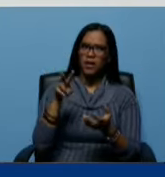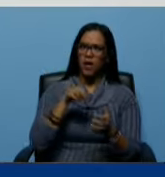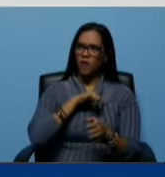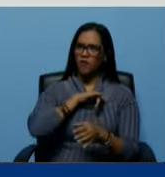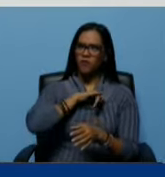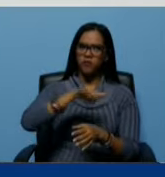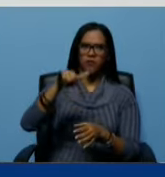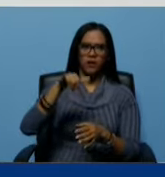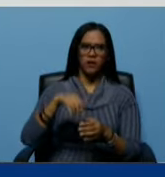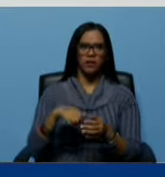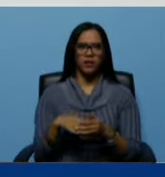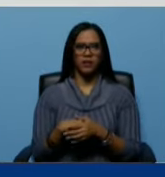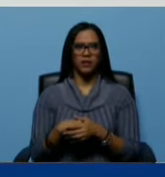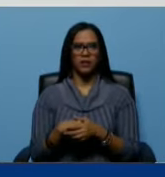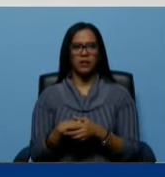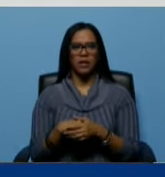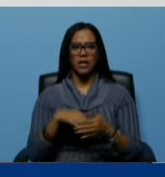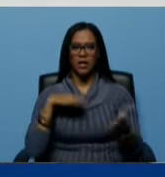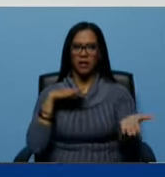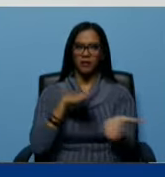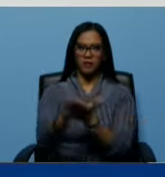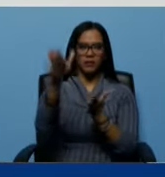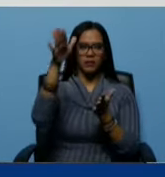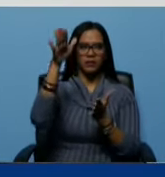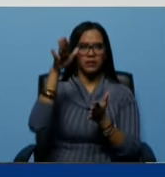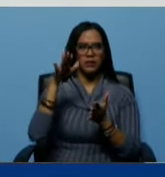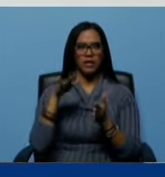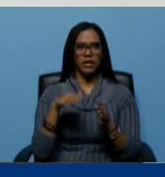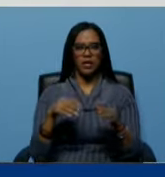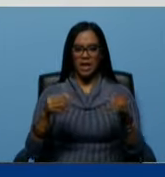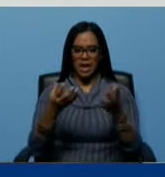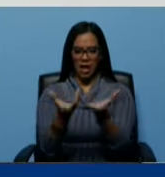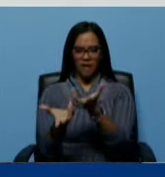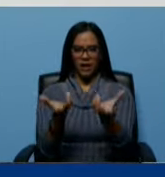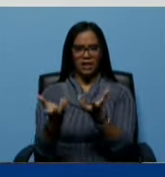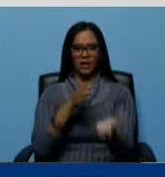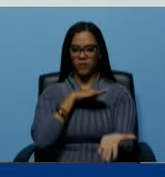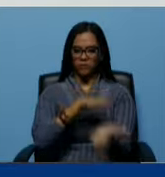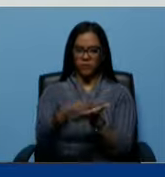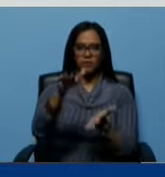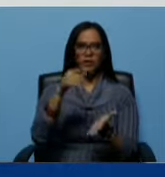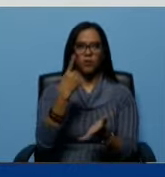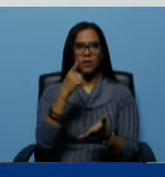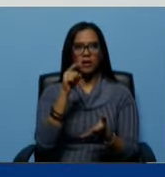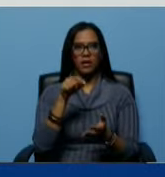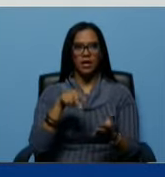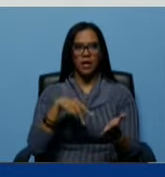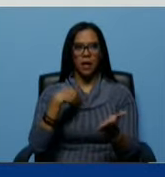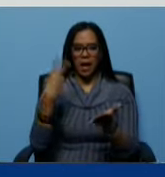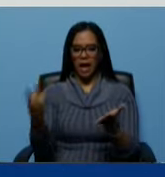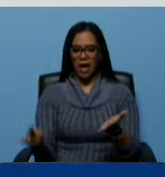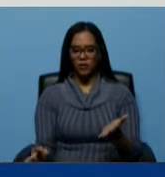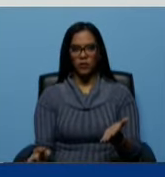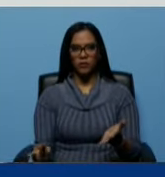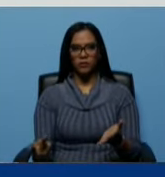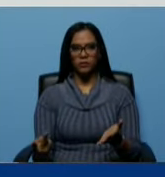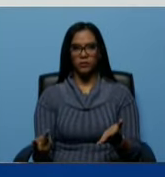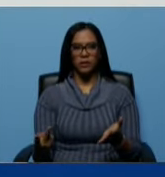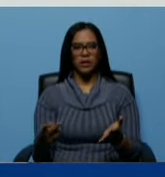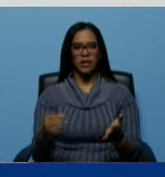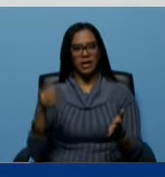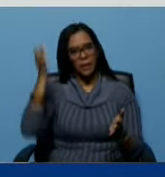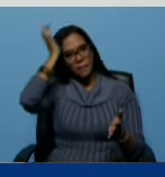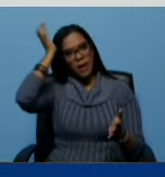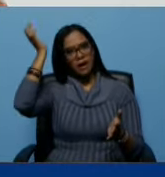velocidad y se llevó la barricada y uno de los sujetos cayó por un lado y se dio un golpe